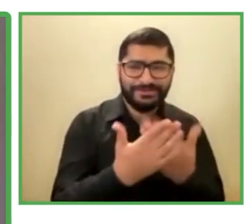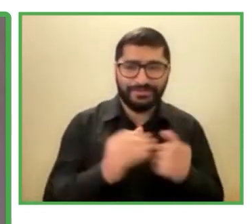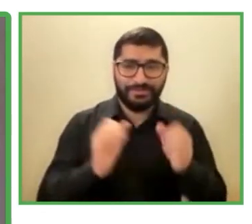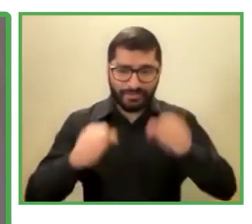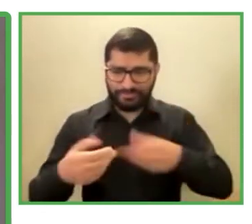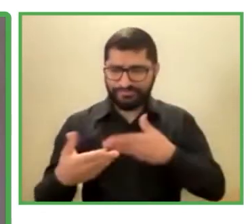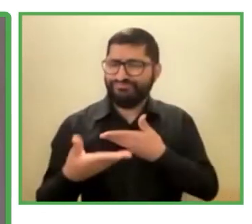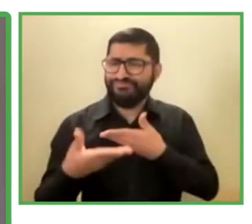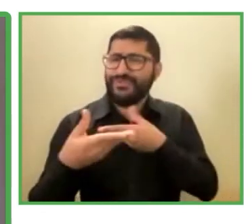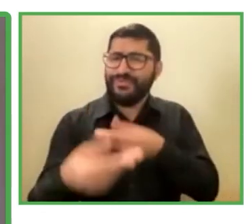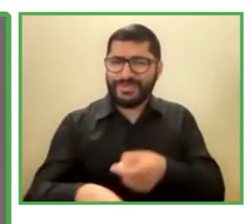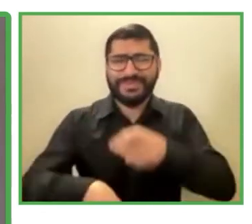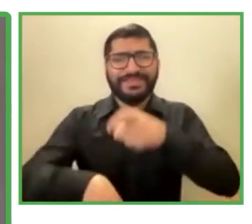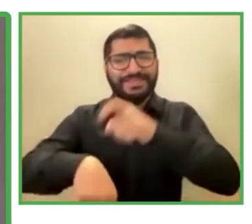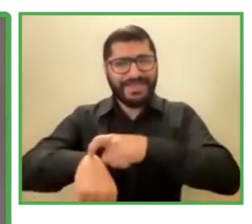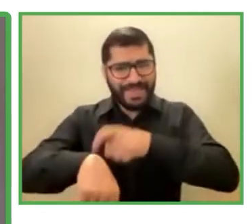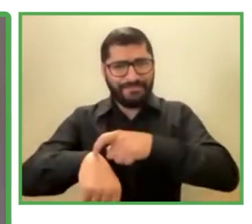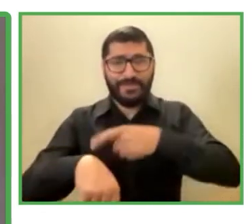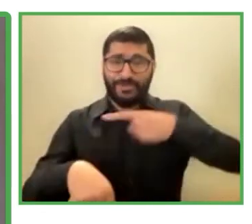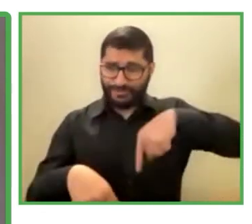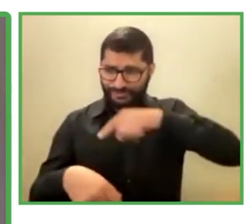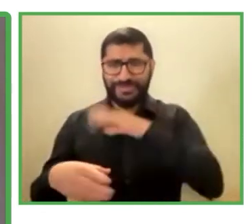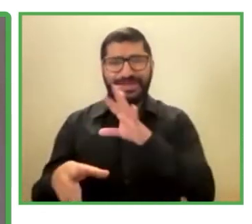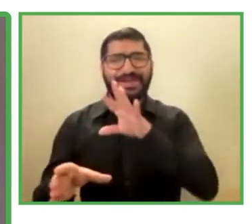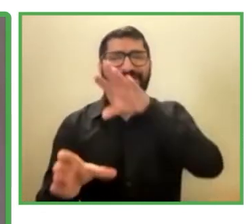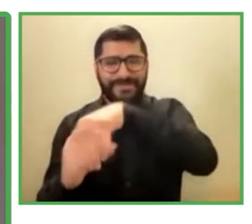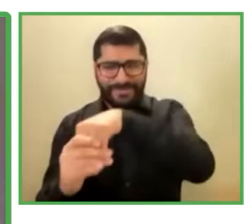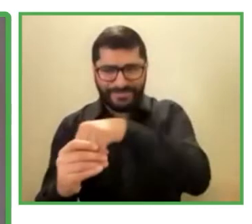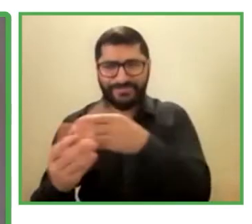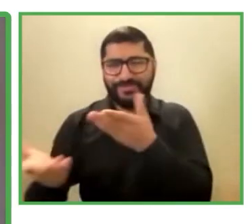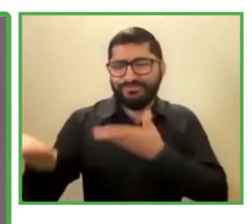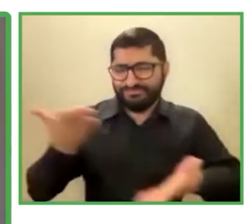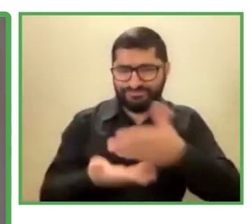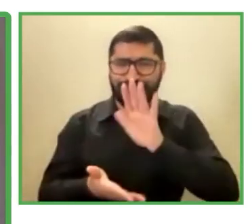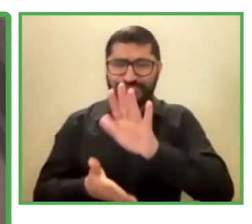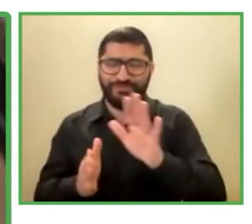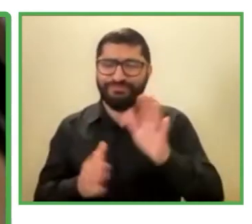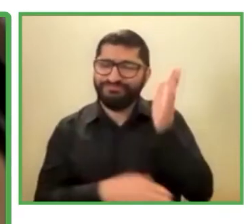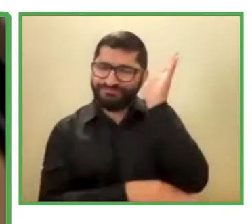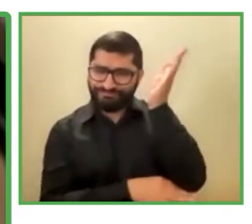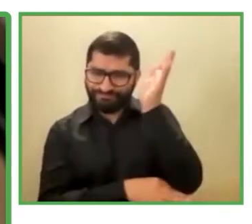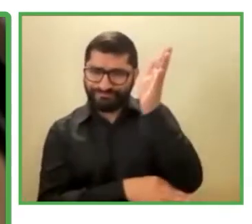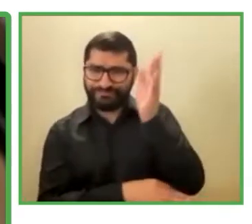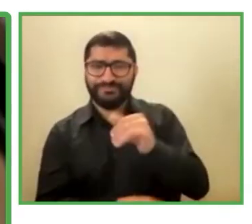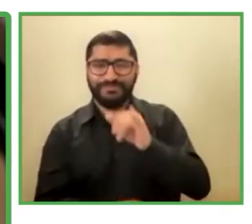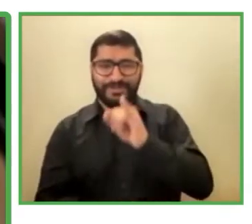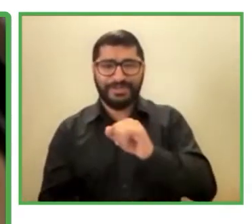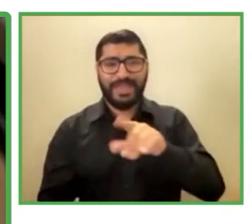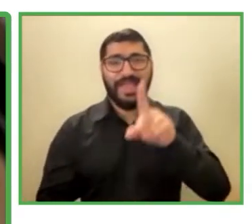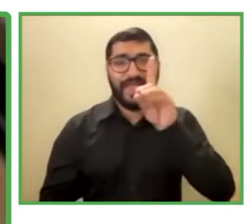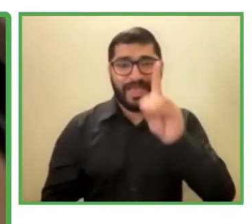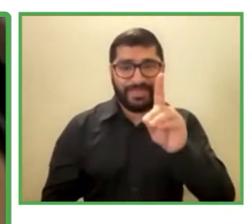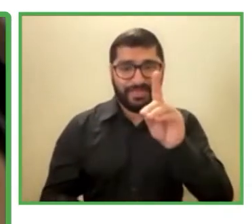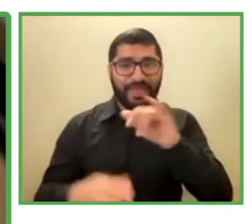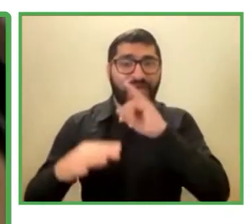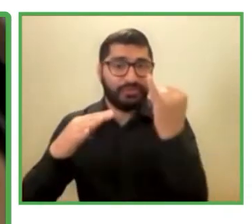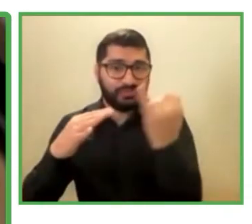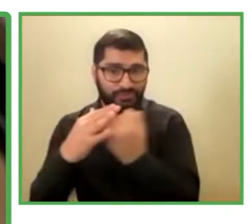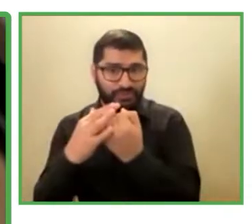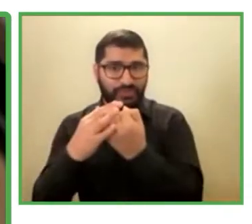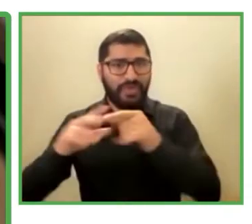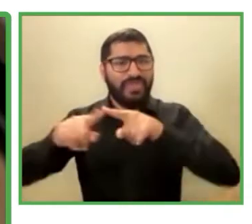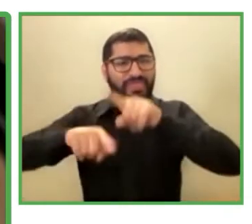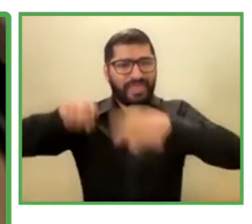de una manera conjunta. Les quiero contar acerca de ID, inclusión y diversidad, que surge como un programa que fue